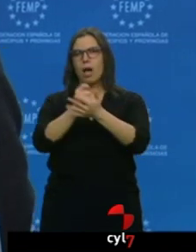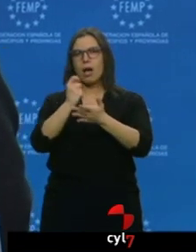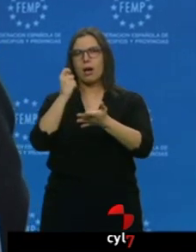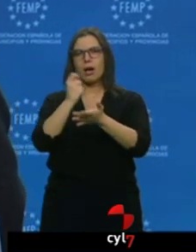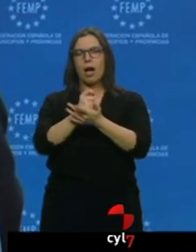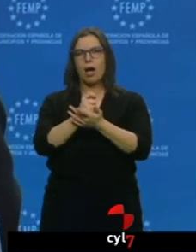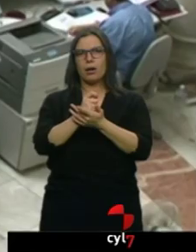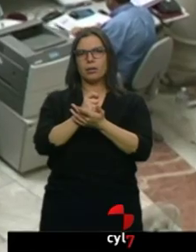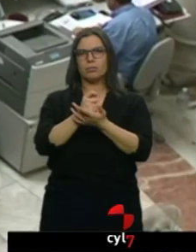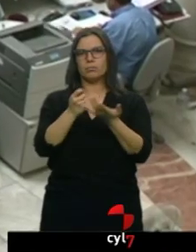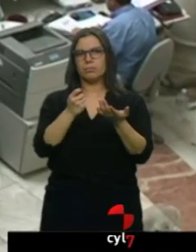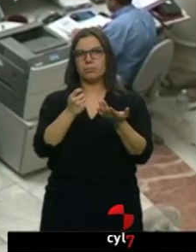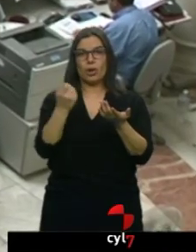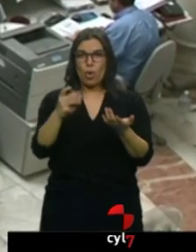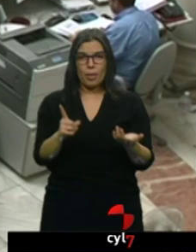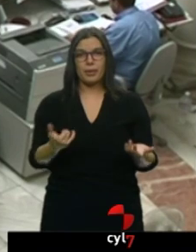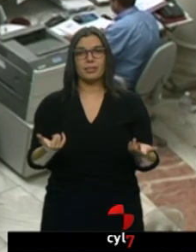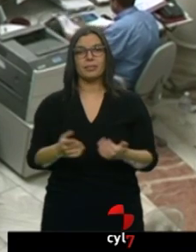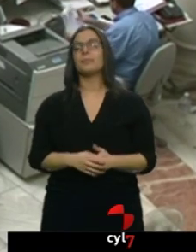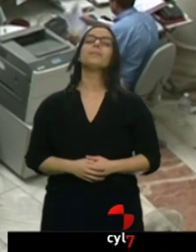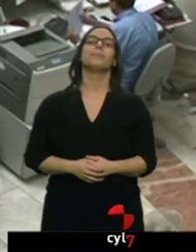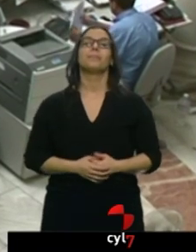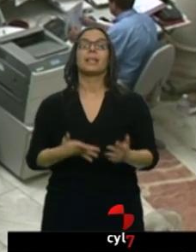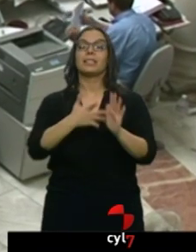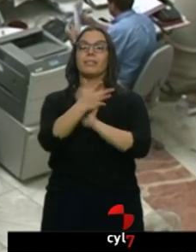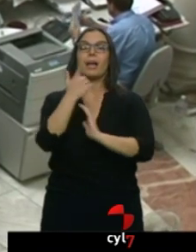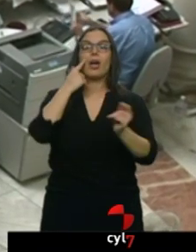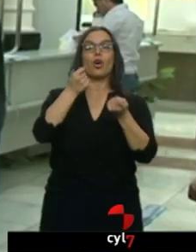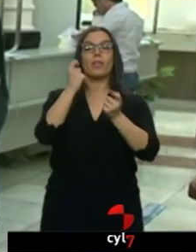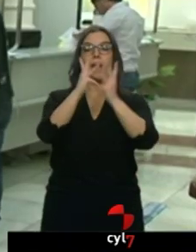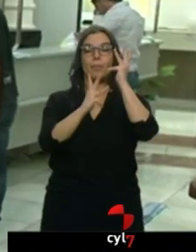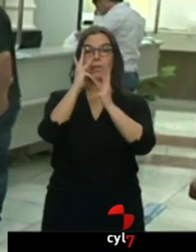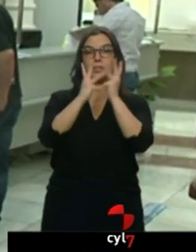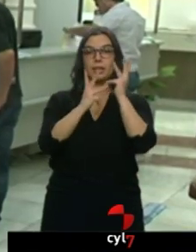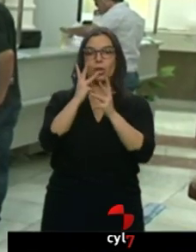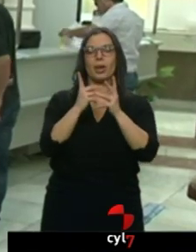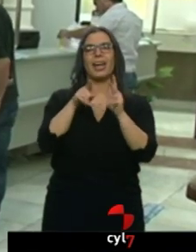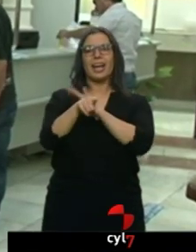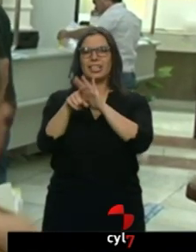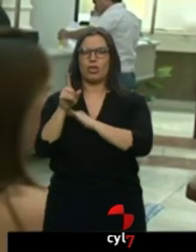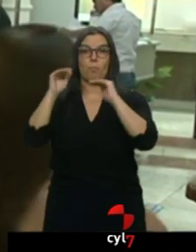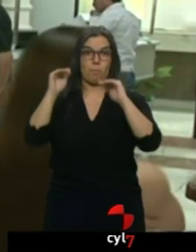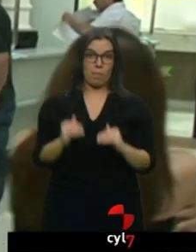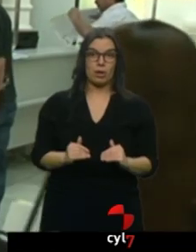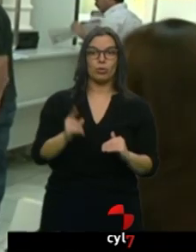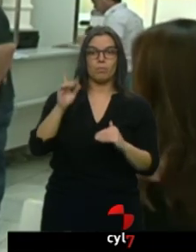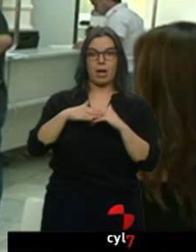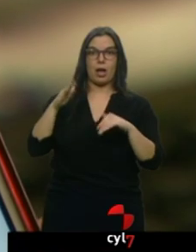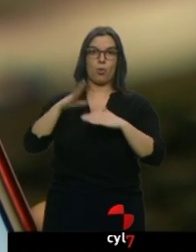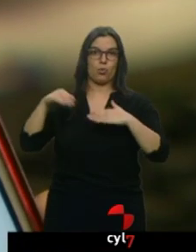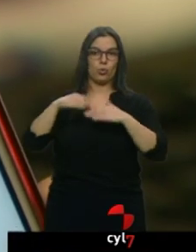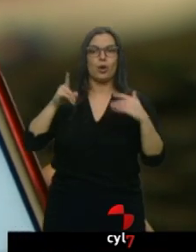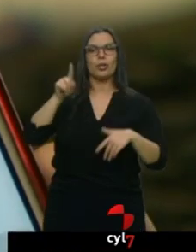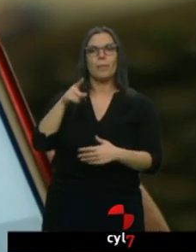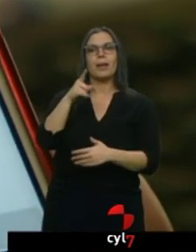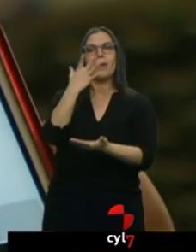que no deben pagar. Es decir, además de coordinar a las administraciones y evitar burocracia a los beneficiarios, esta aplicación de móvil informará al ciudadano de